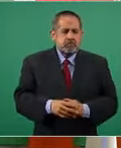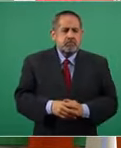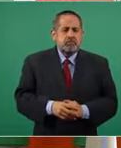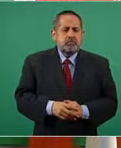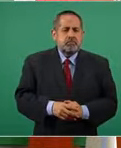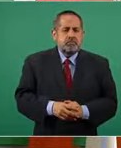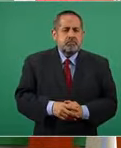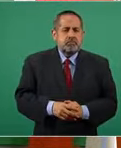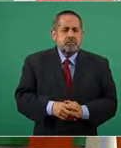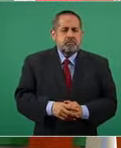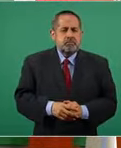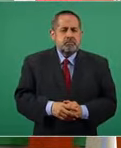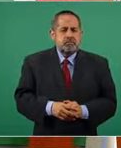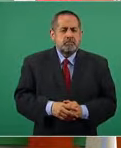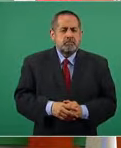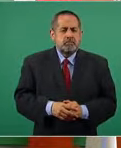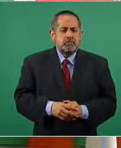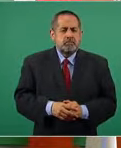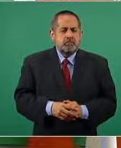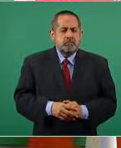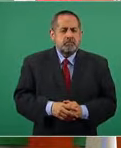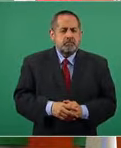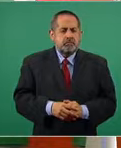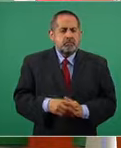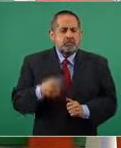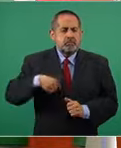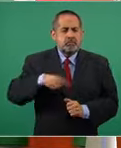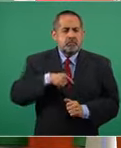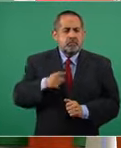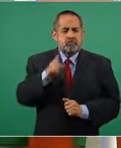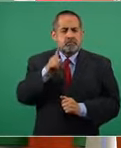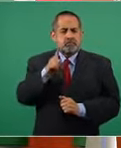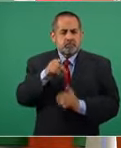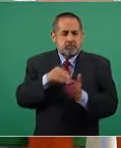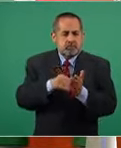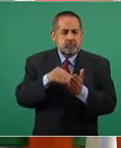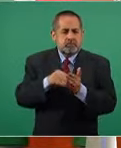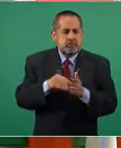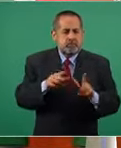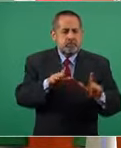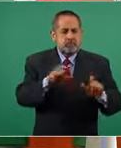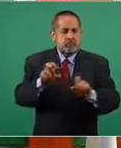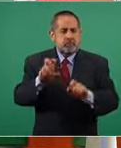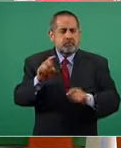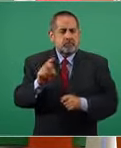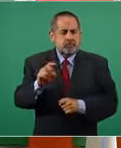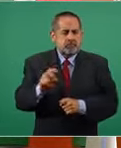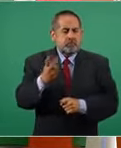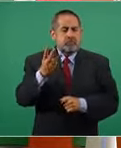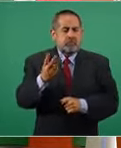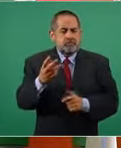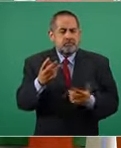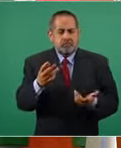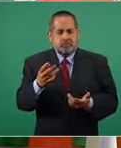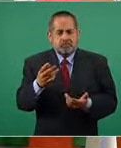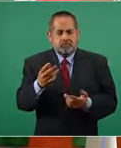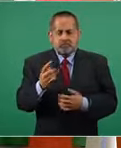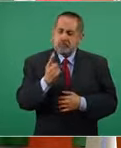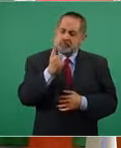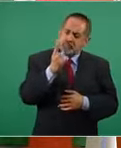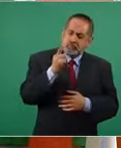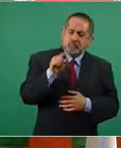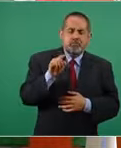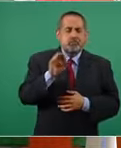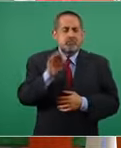nosotros un millón 733 apenas el 1